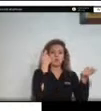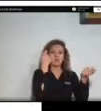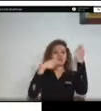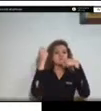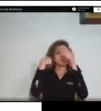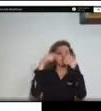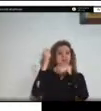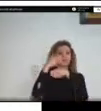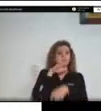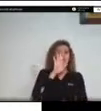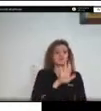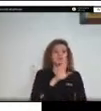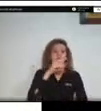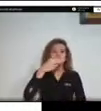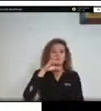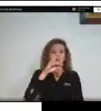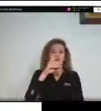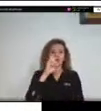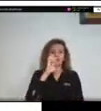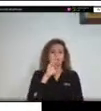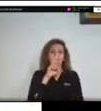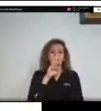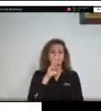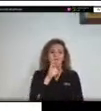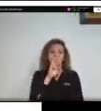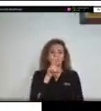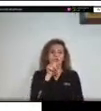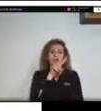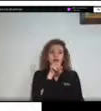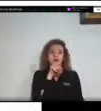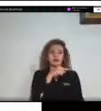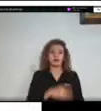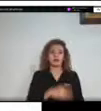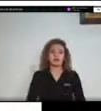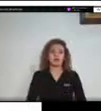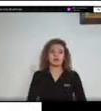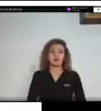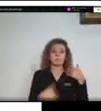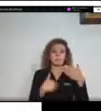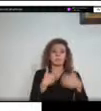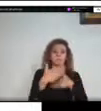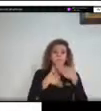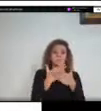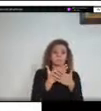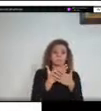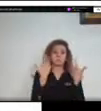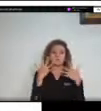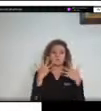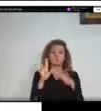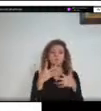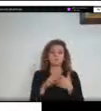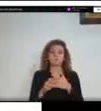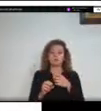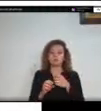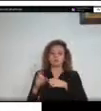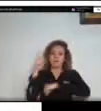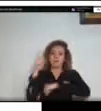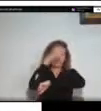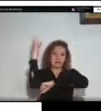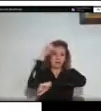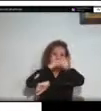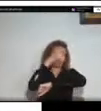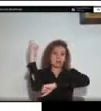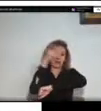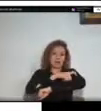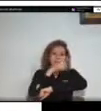divide en Upstream que son todos los negocios de producción petrolera es decir los pozos la explotación petrolera